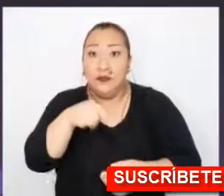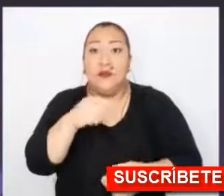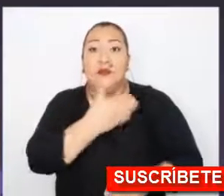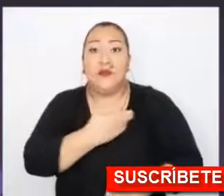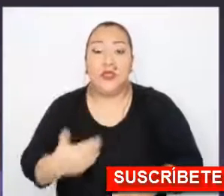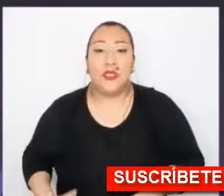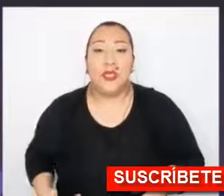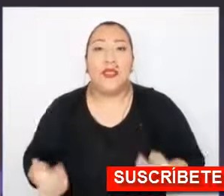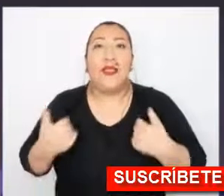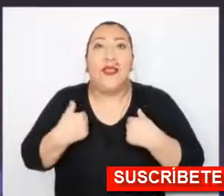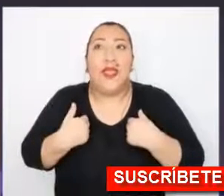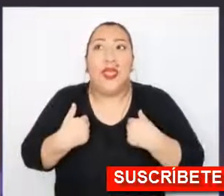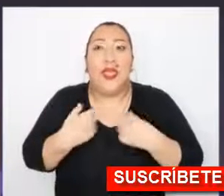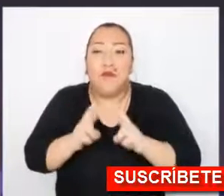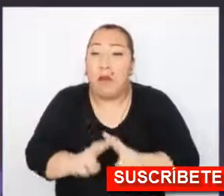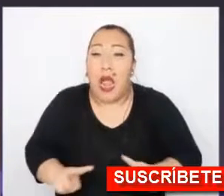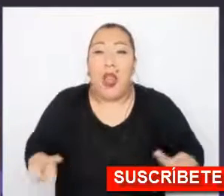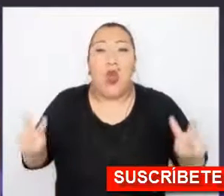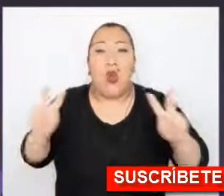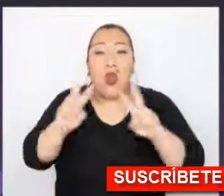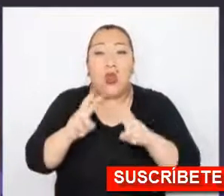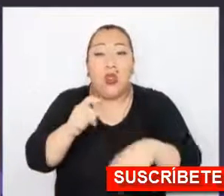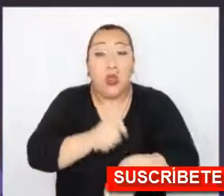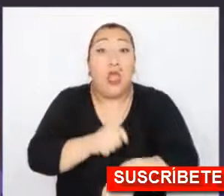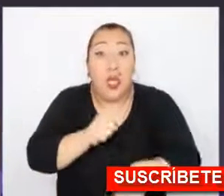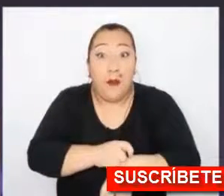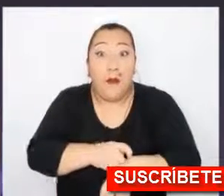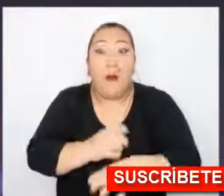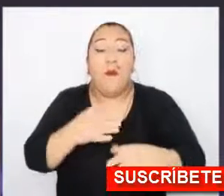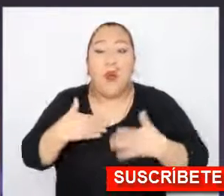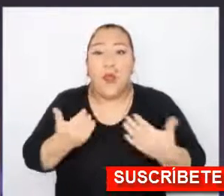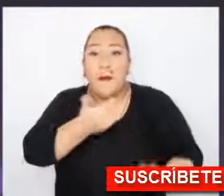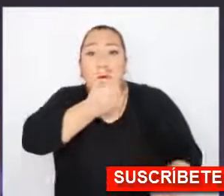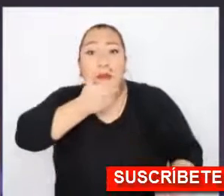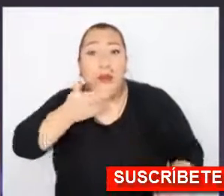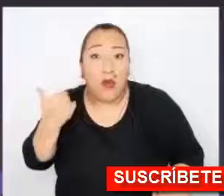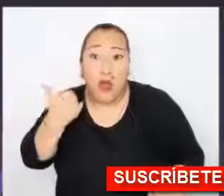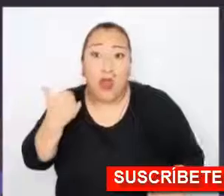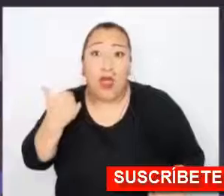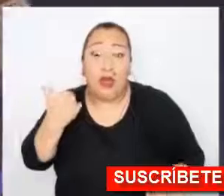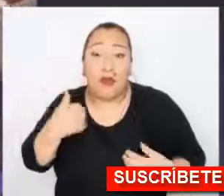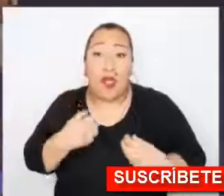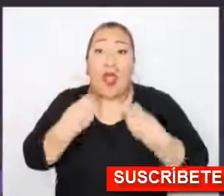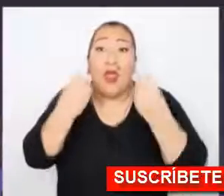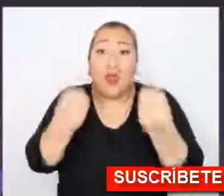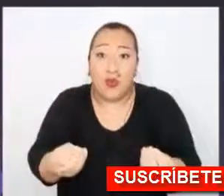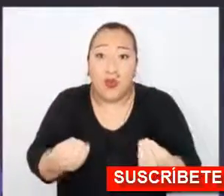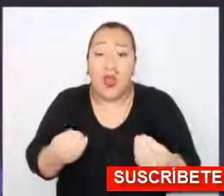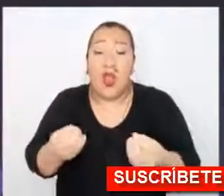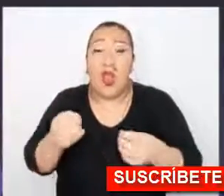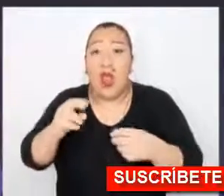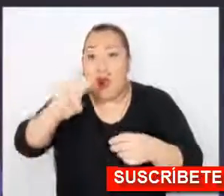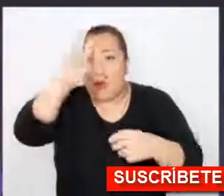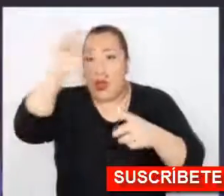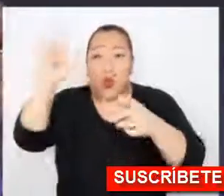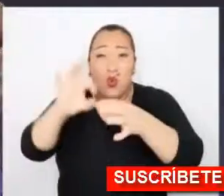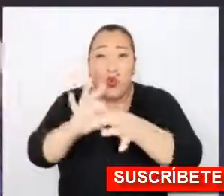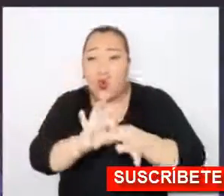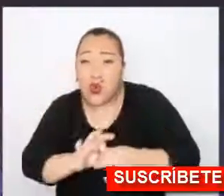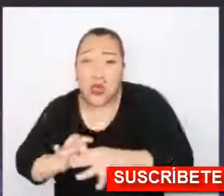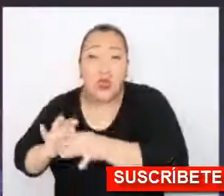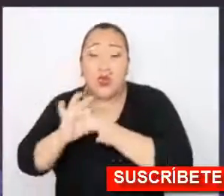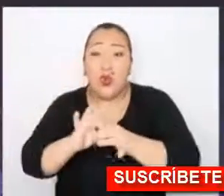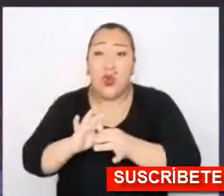que el Presidente tiene una valiosísima oportunidad de vertebrar al país, de